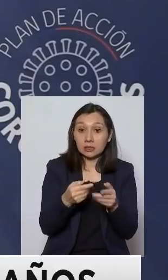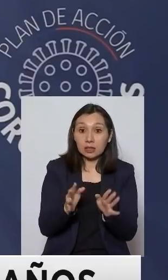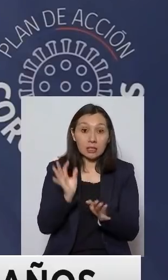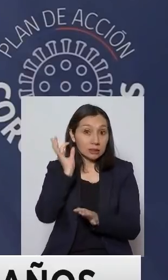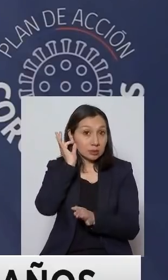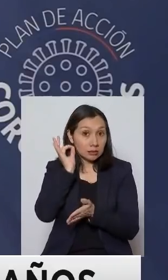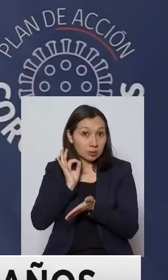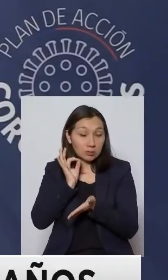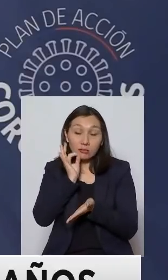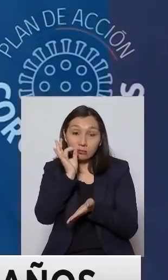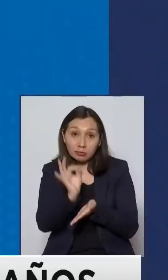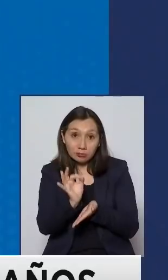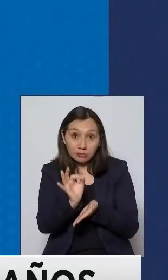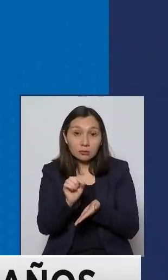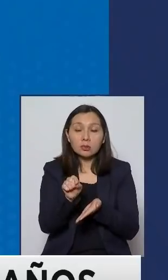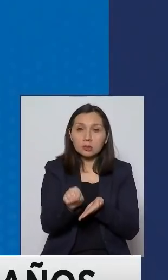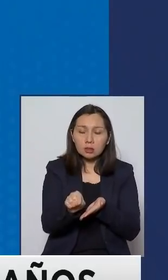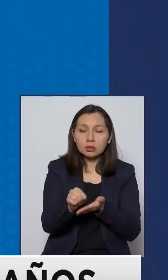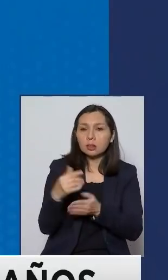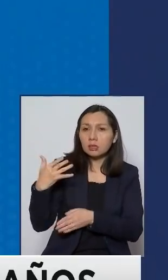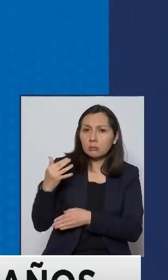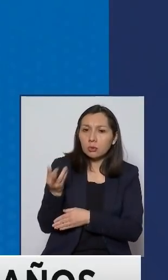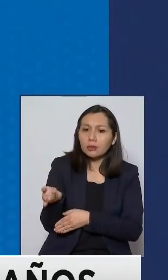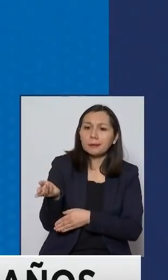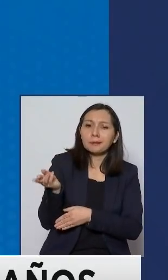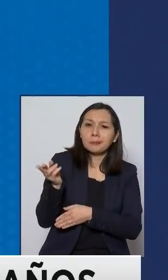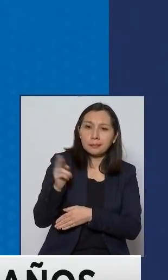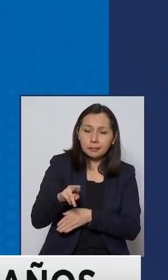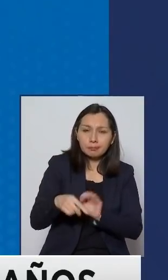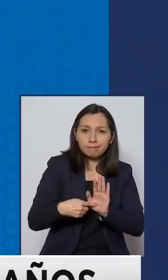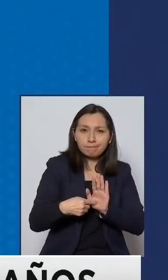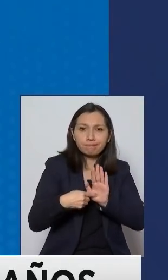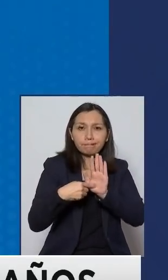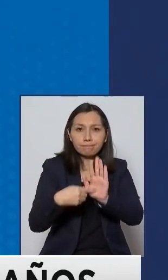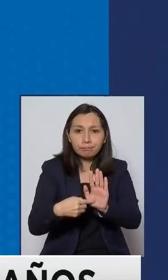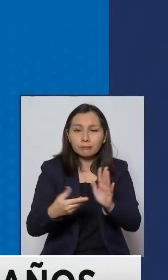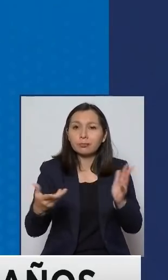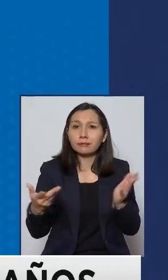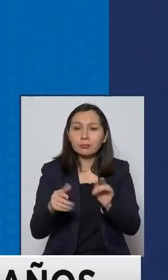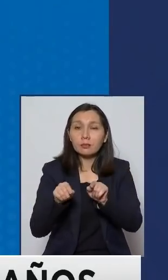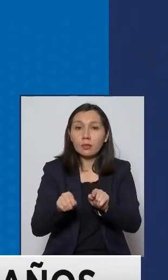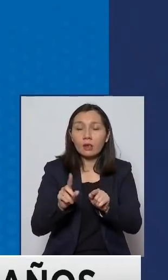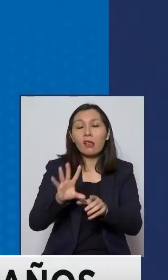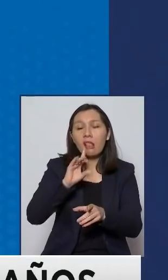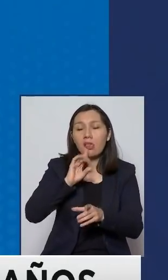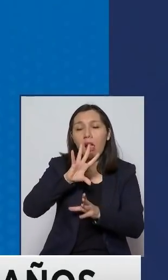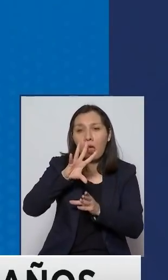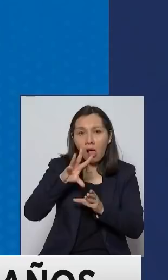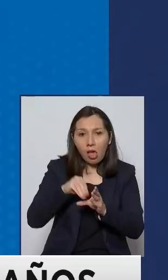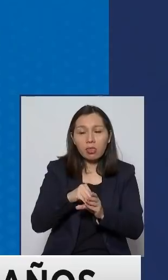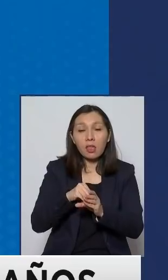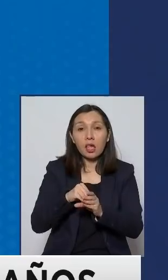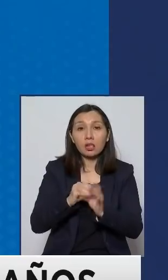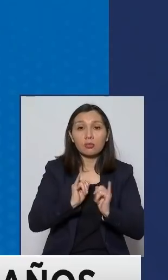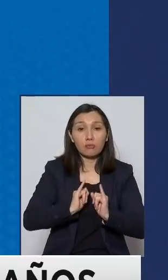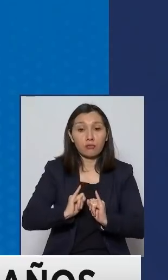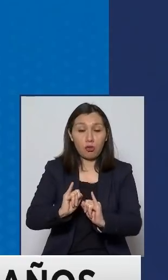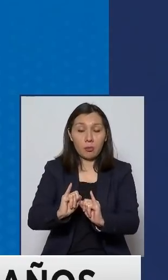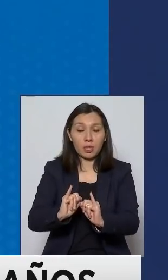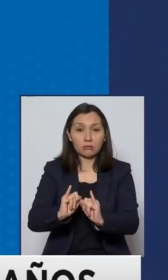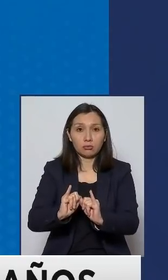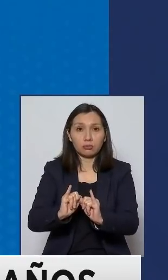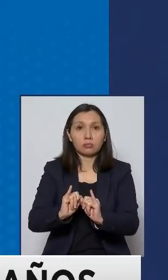señalado, creo que es importante enfatizar que esto es parte de la información.